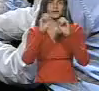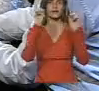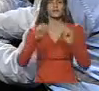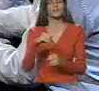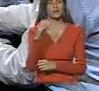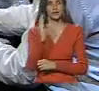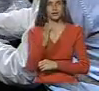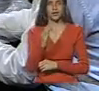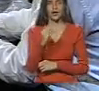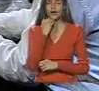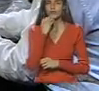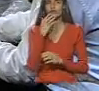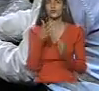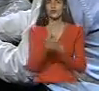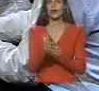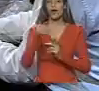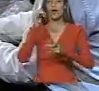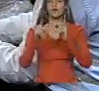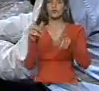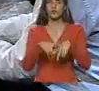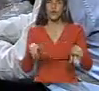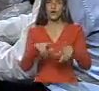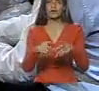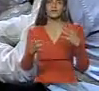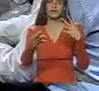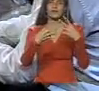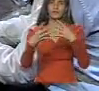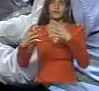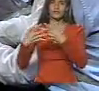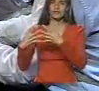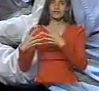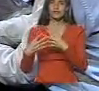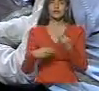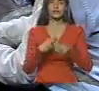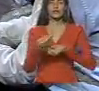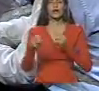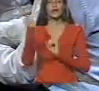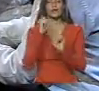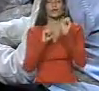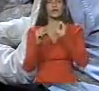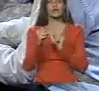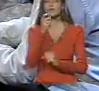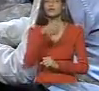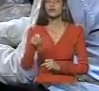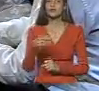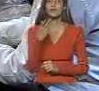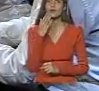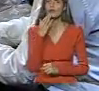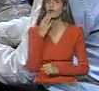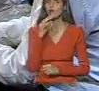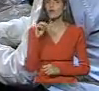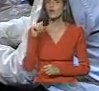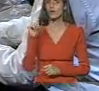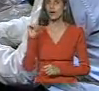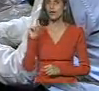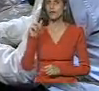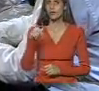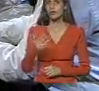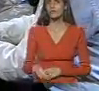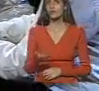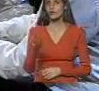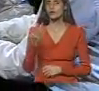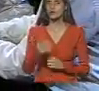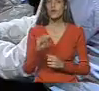penitenciario. A través de algunos centros penitenciarios se llevó a cabo la discusión de las líneas. la gente de la ONU, que es muy importante, porque la ONU está muy metida en los garros.